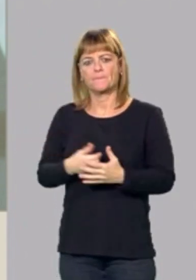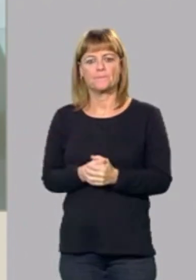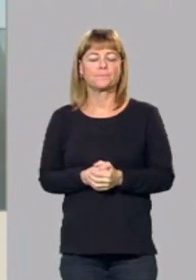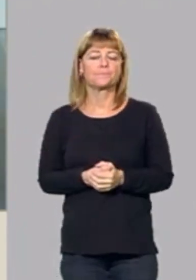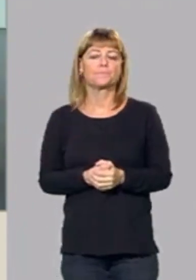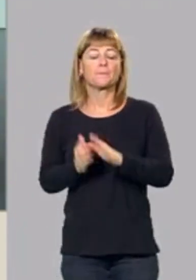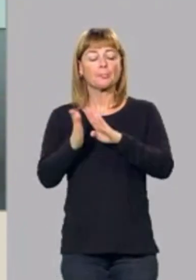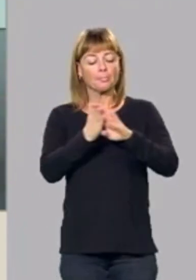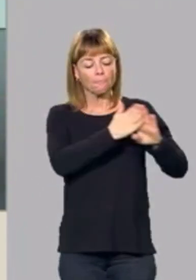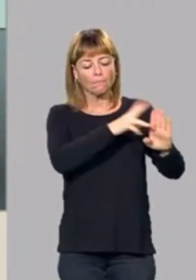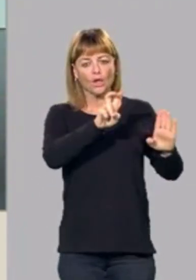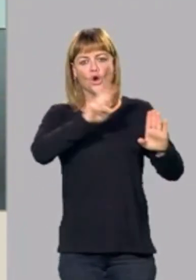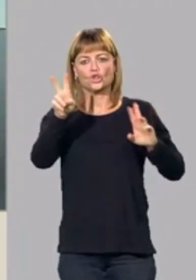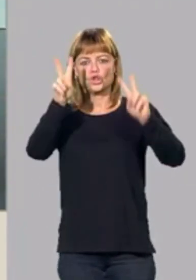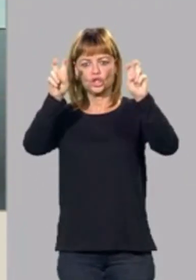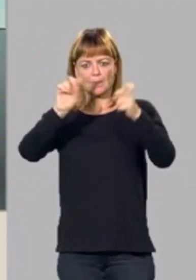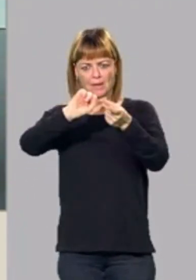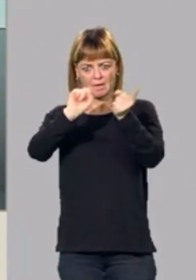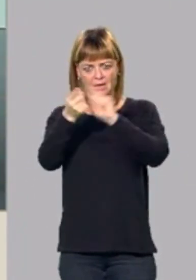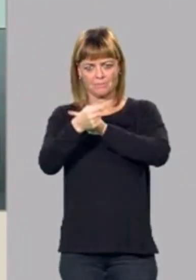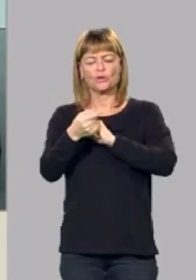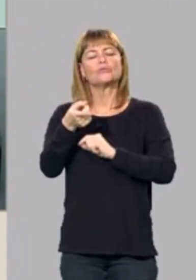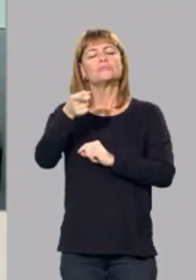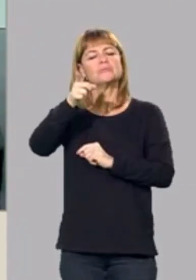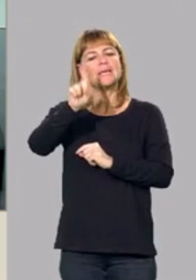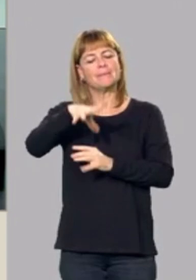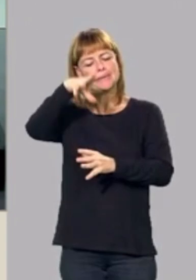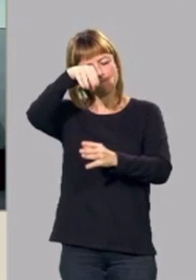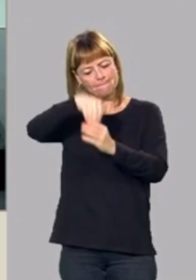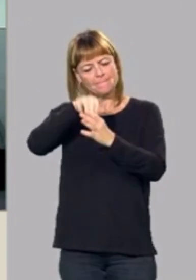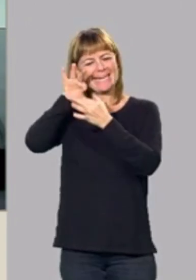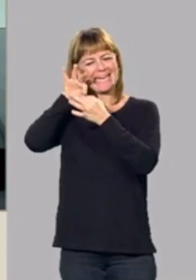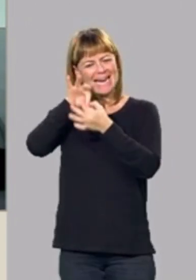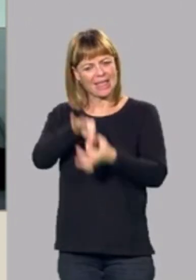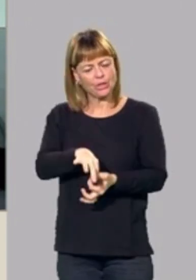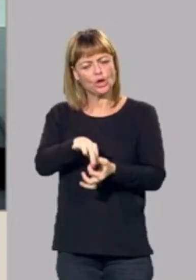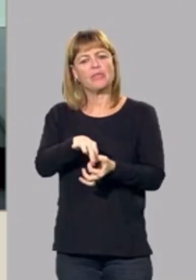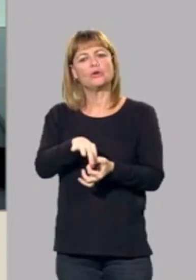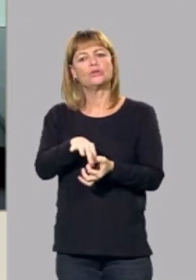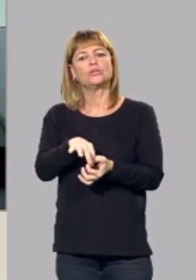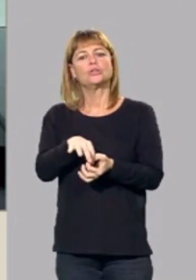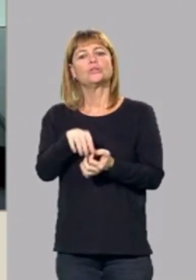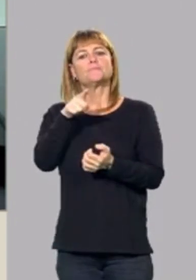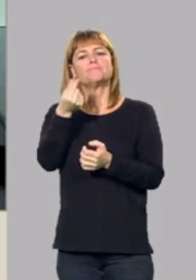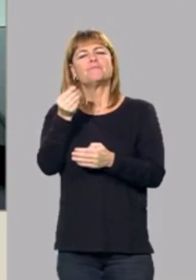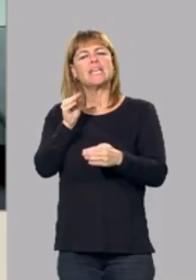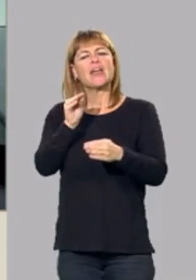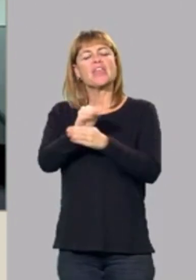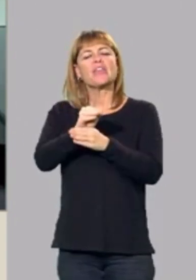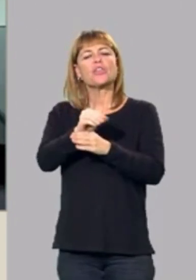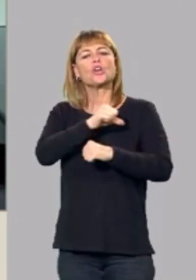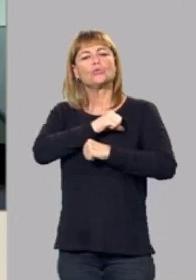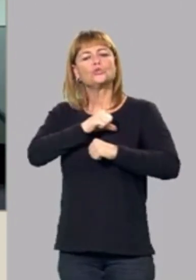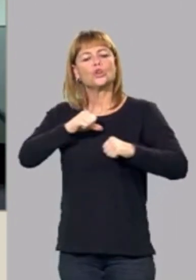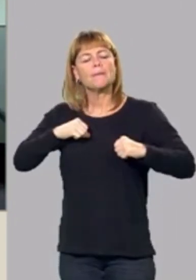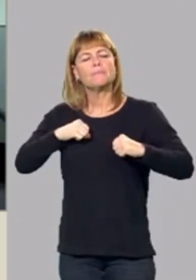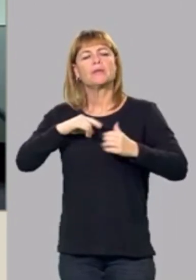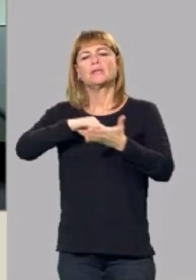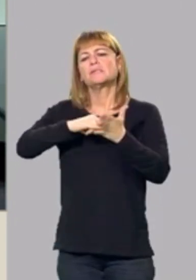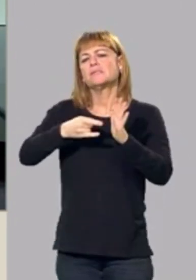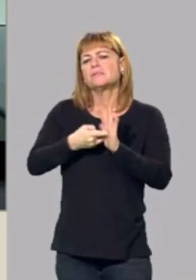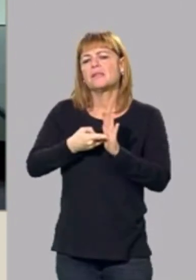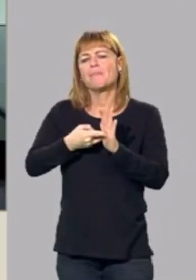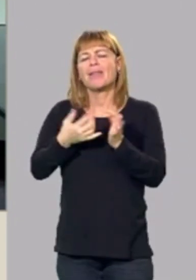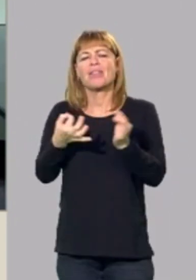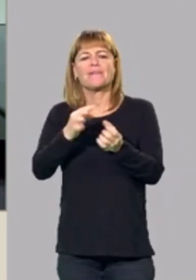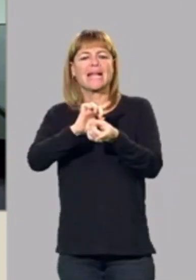Otro tema, cambiando de tema, pero que también está de alguna forma relacionado, porque es algo de esa financiación autonómica, ese sistema que debería